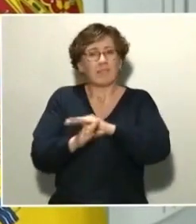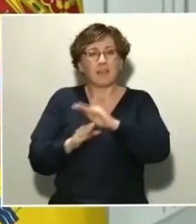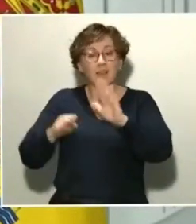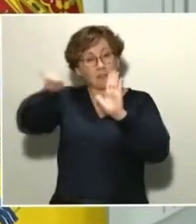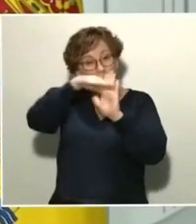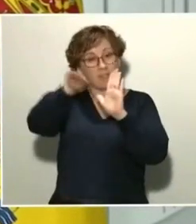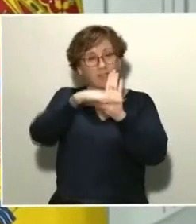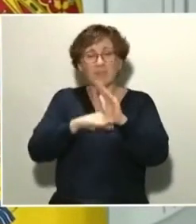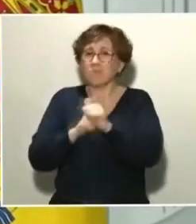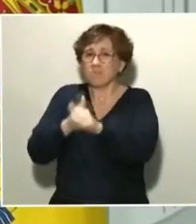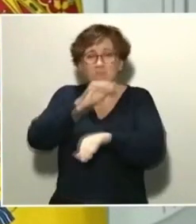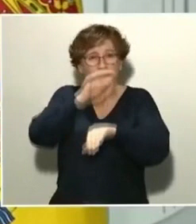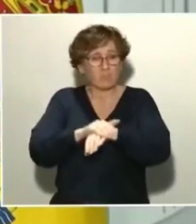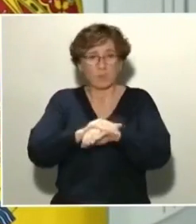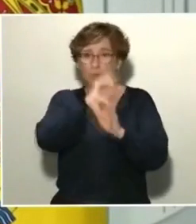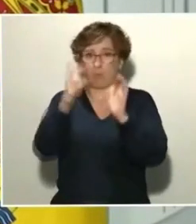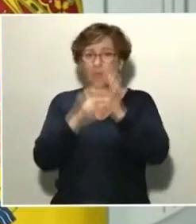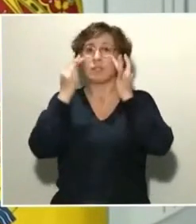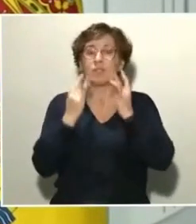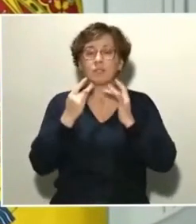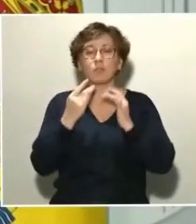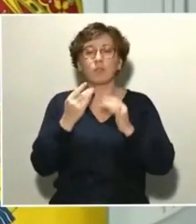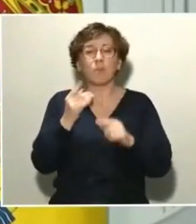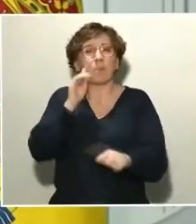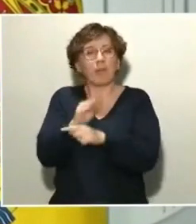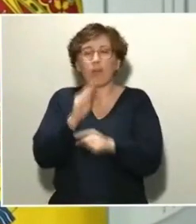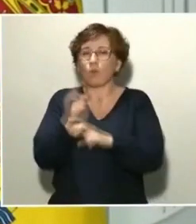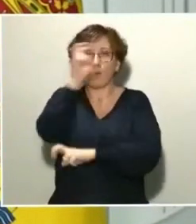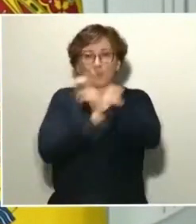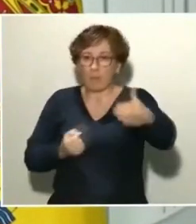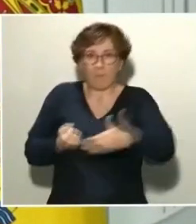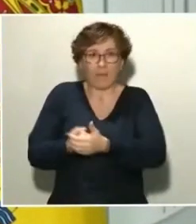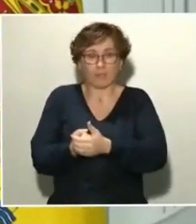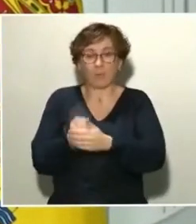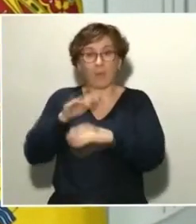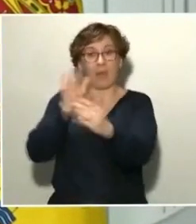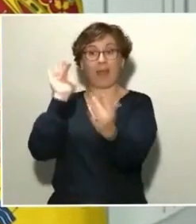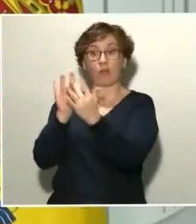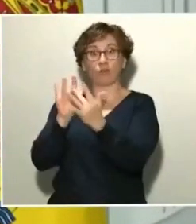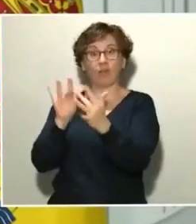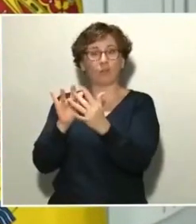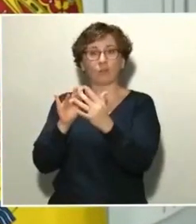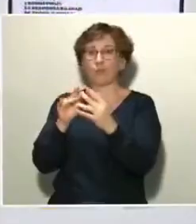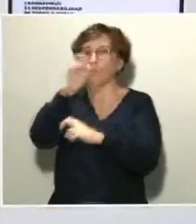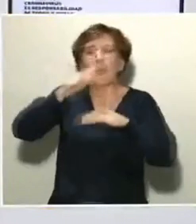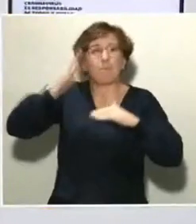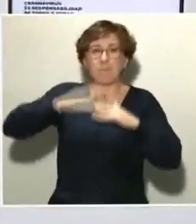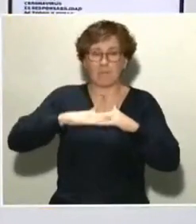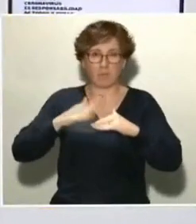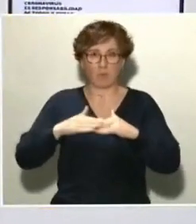y que extremen todas las medidas de precaución, reduciendo al máximo los contactos sociales que pueda tener este colectivo. Es un